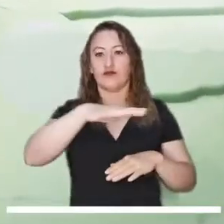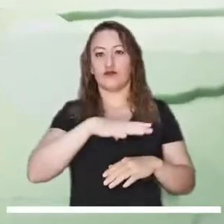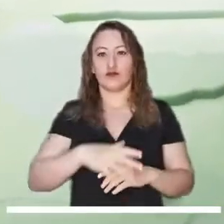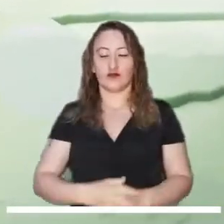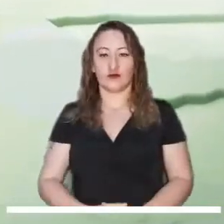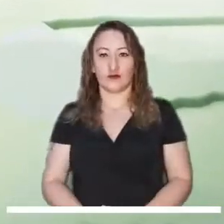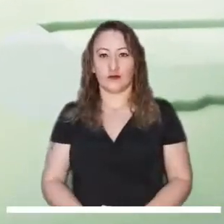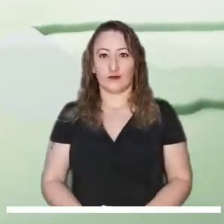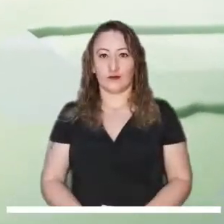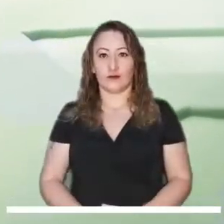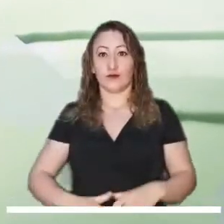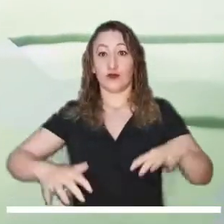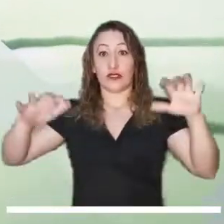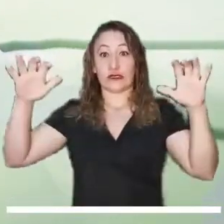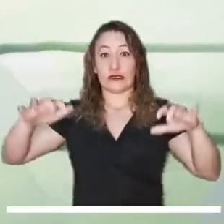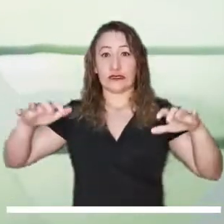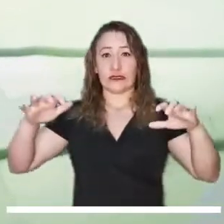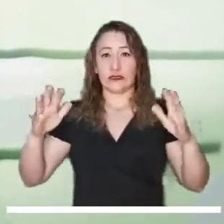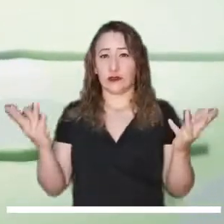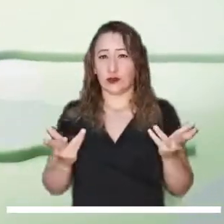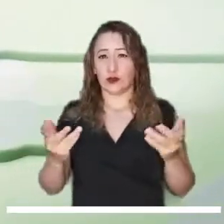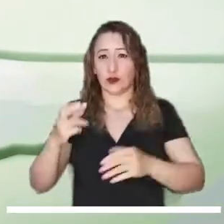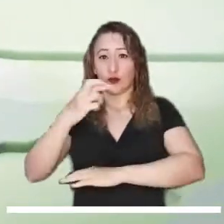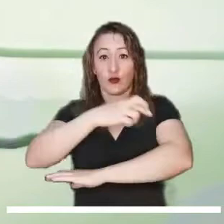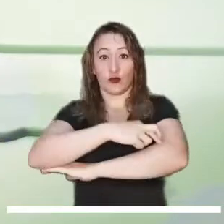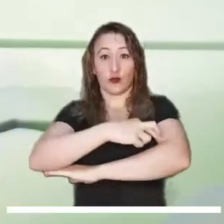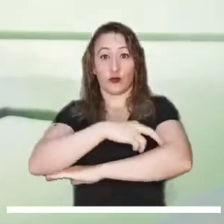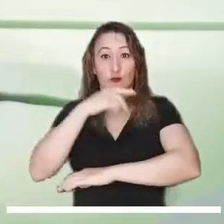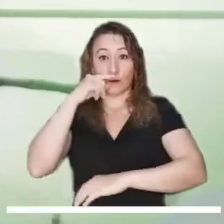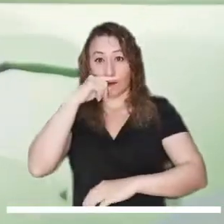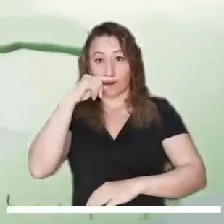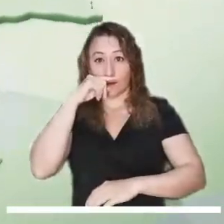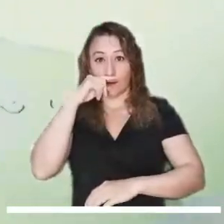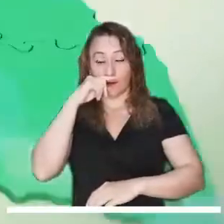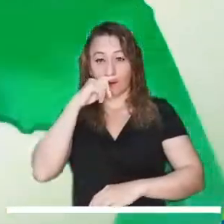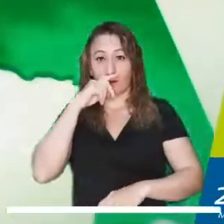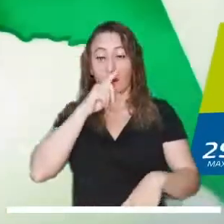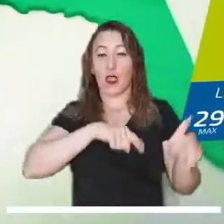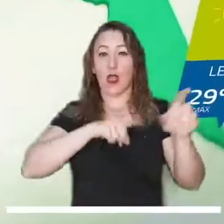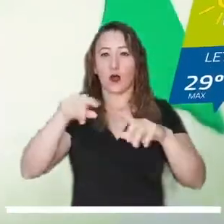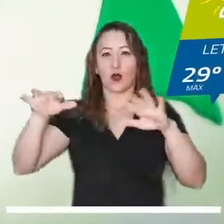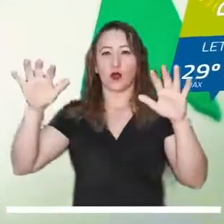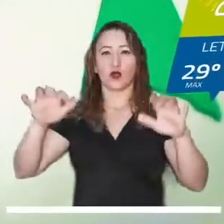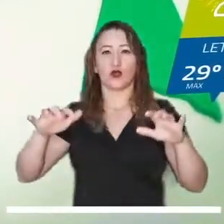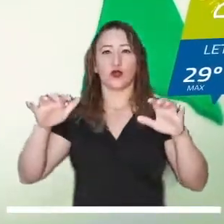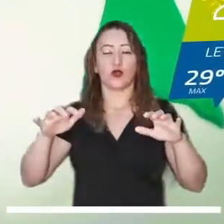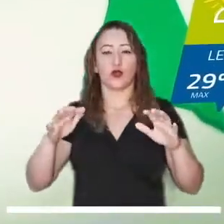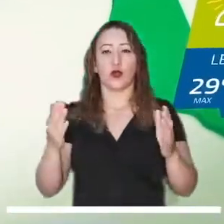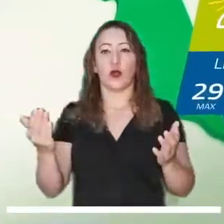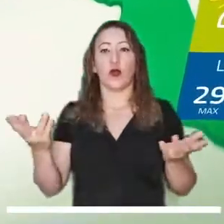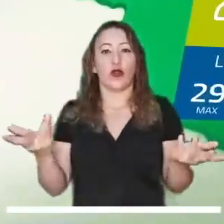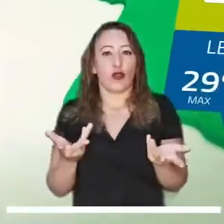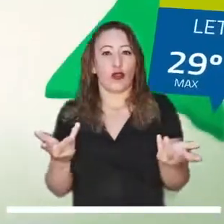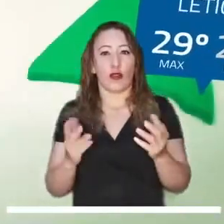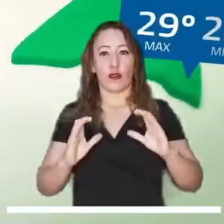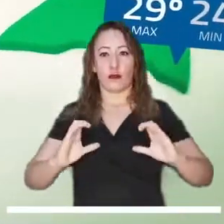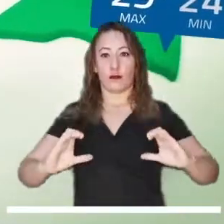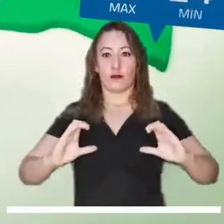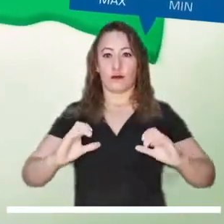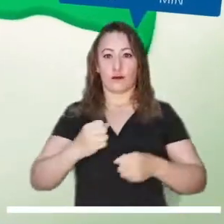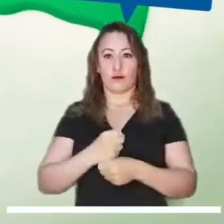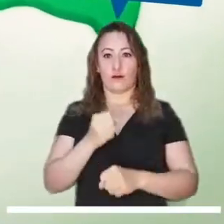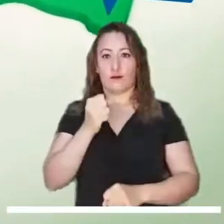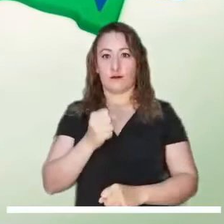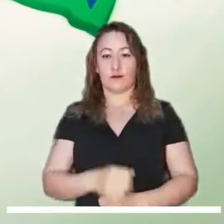Orinoquía, predominará el tiempo seco en gran parte de la región. Se estiman lluvias en sectores de Putumayo y Amazonas. Algunas